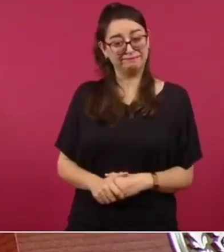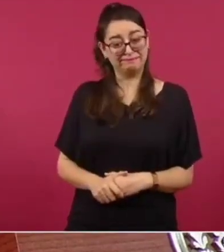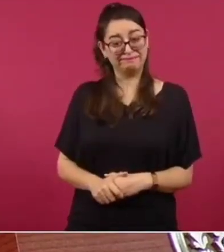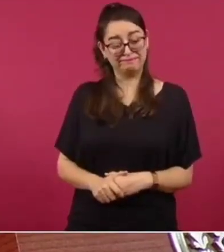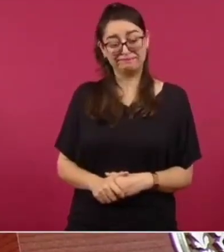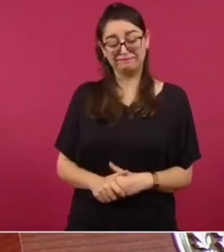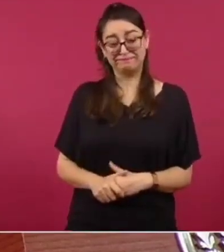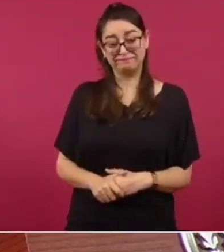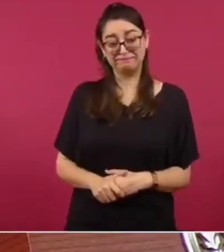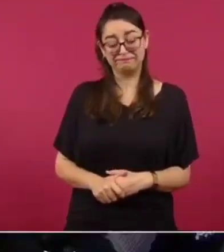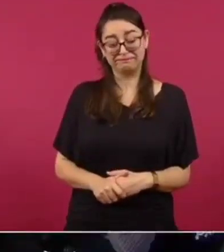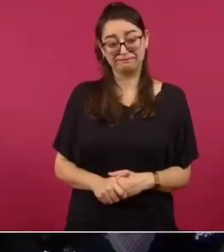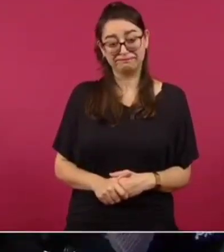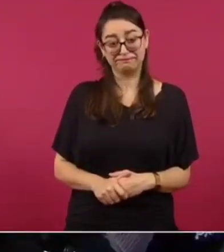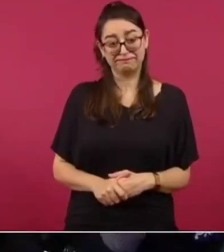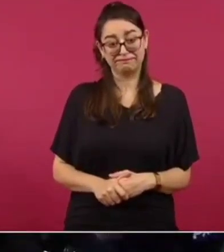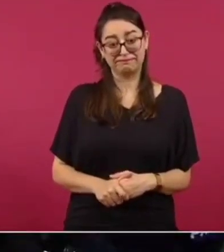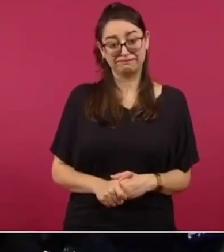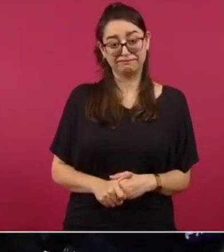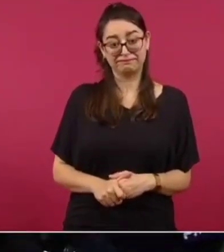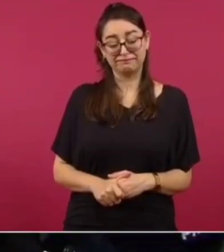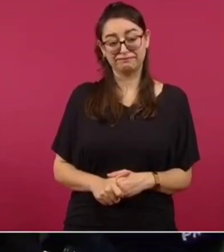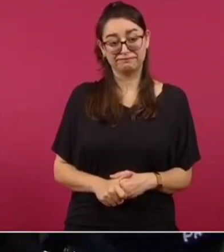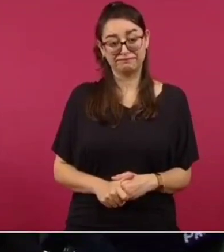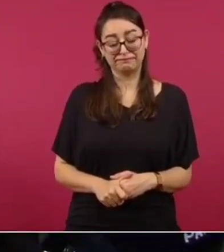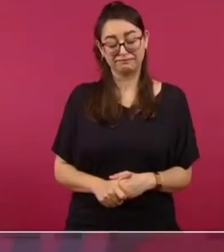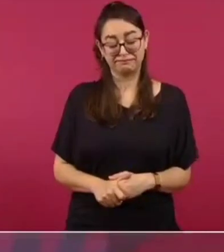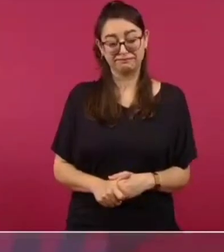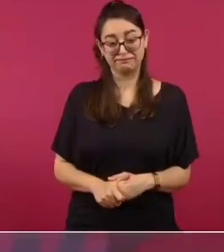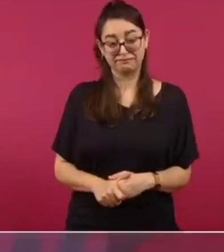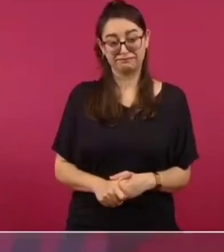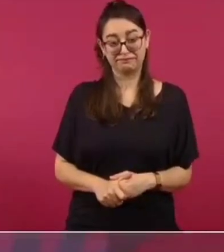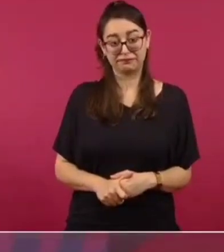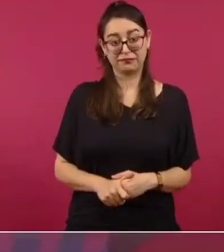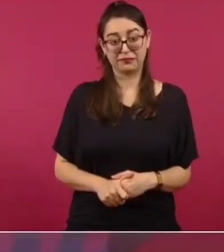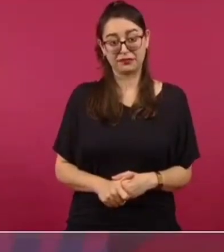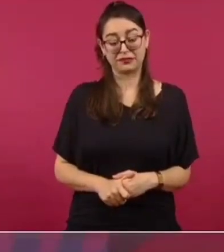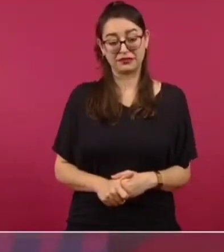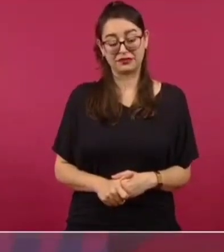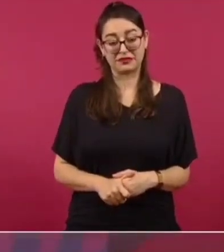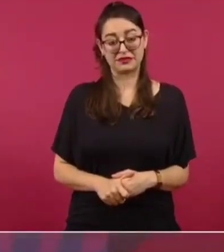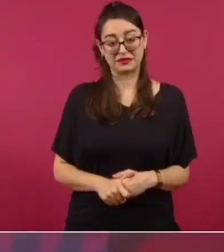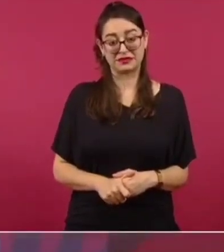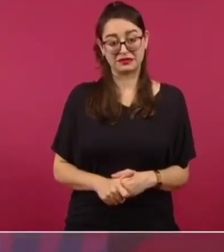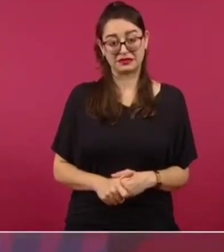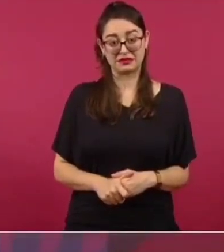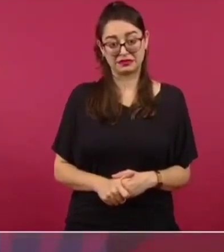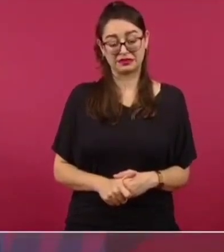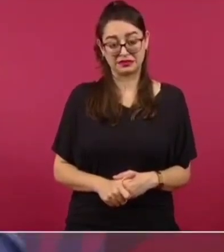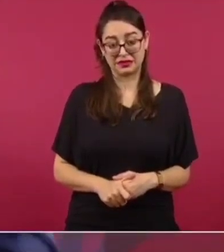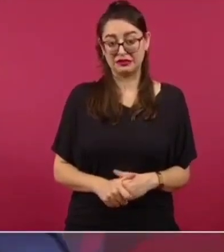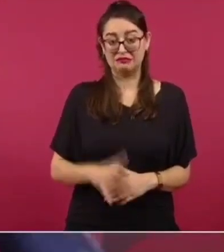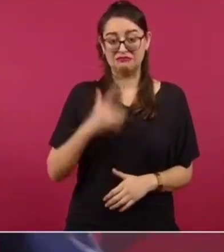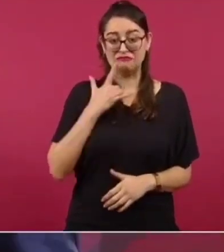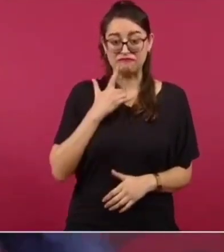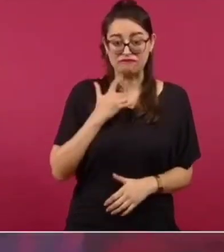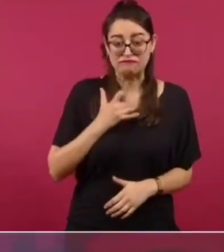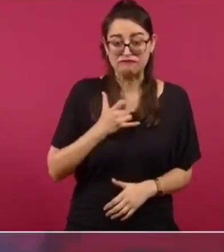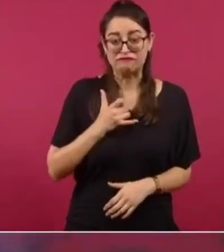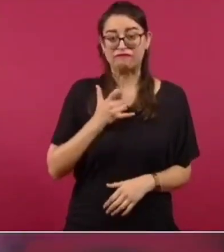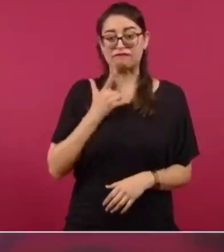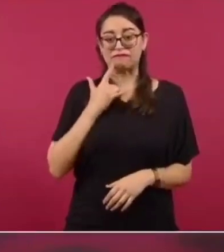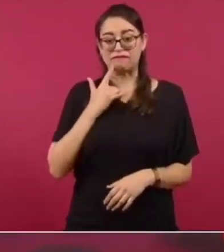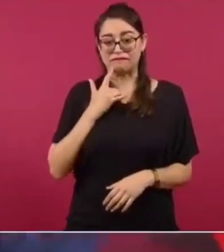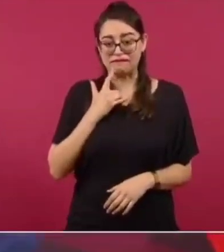Es como buscar desviar un río para que se lleve,